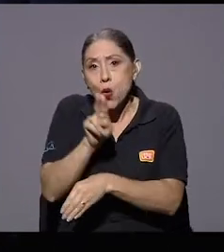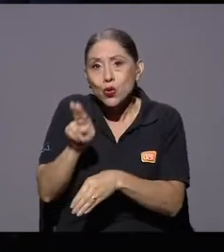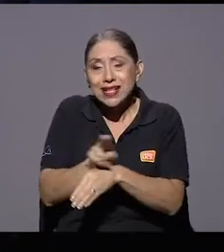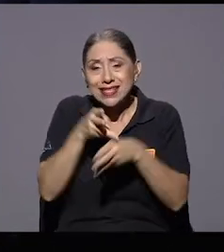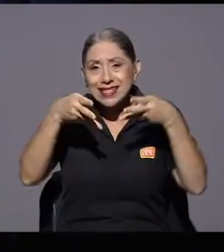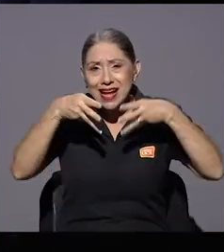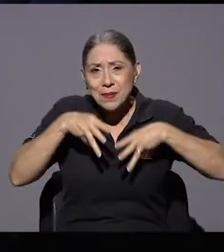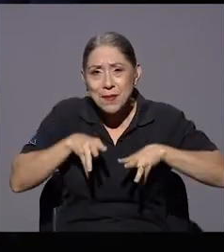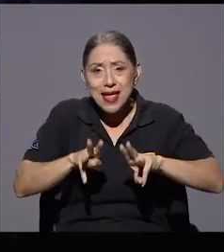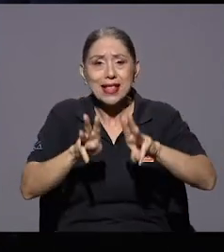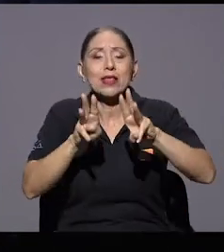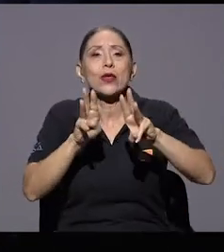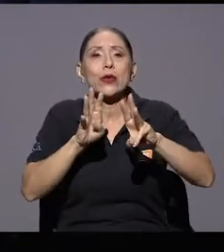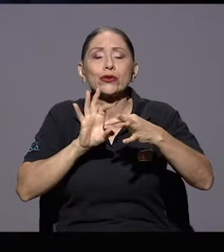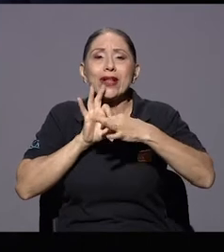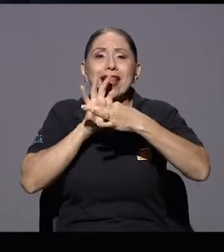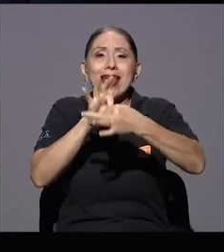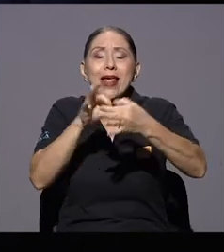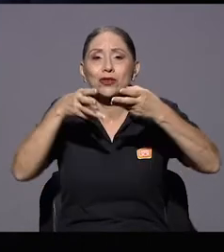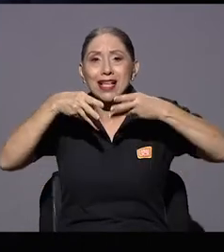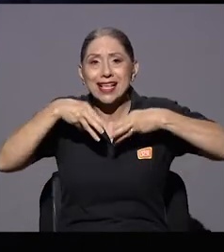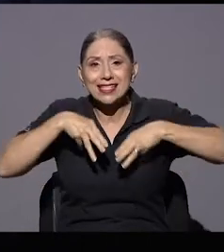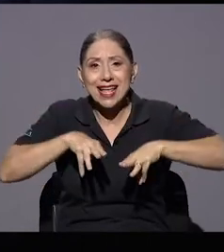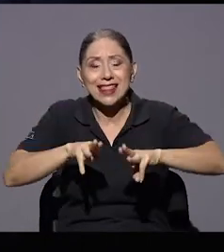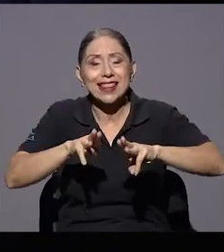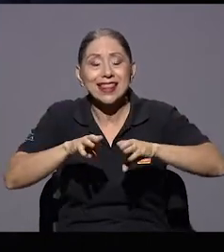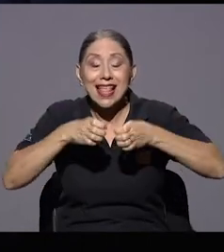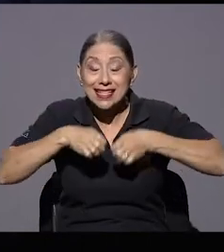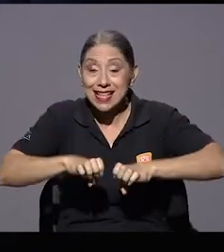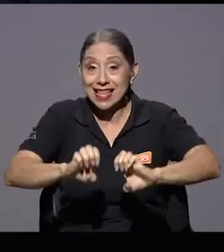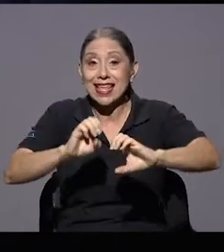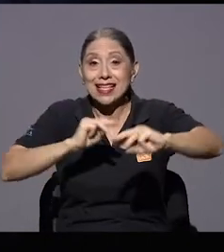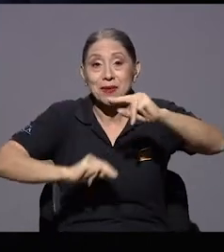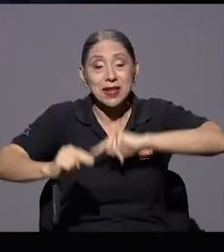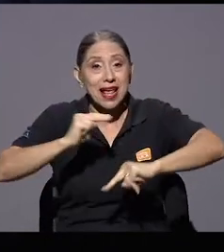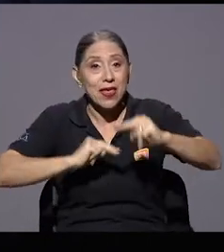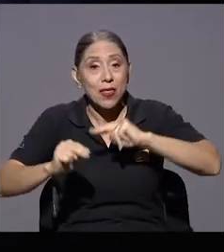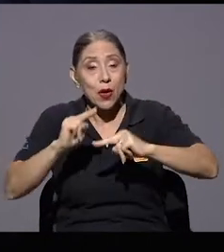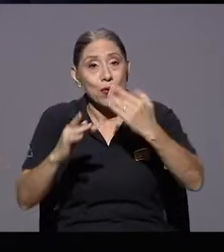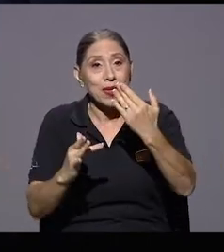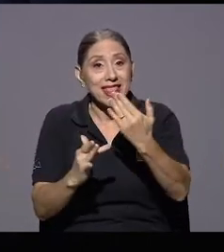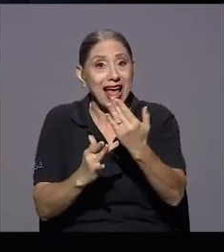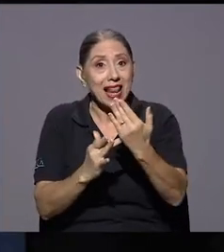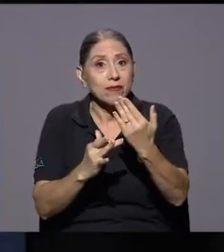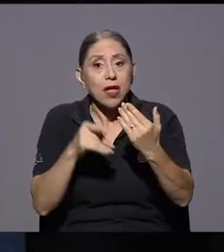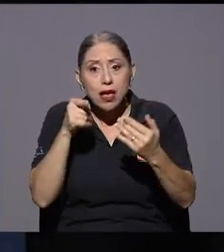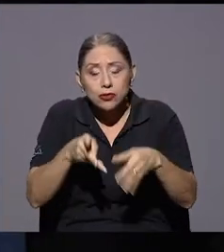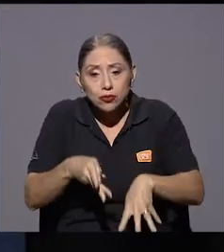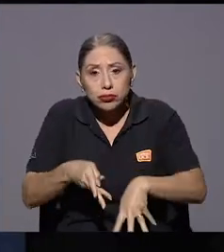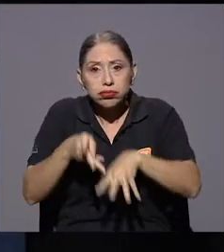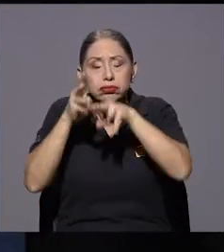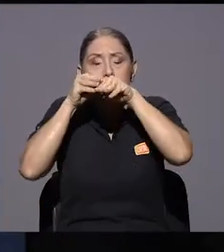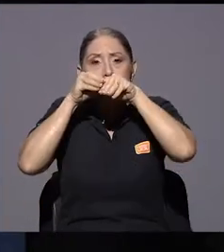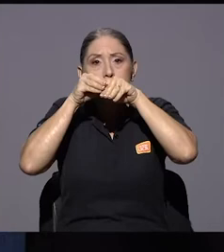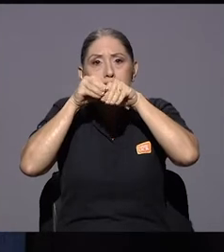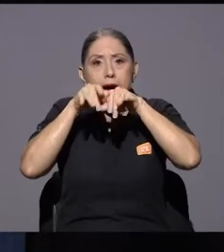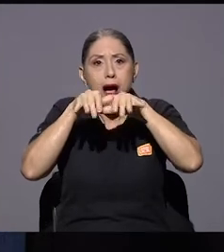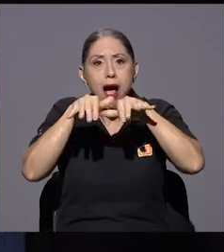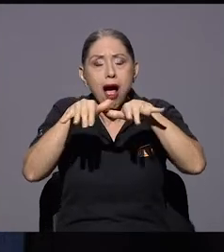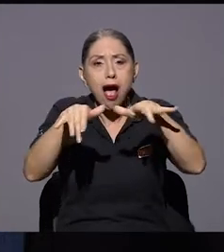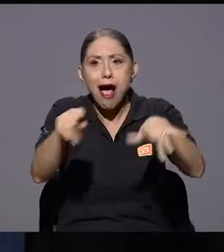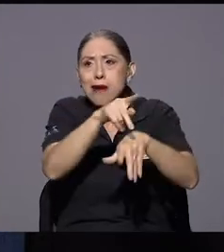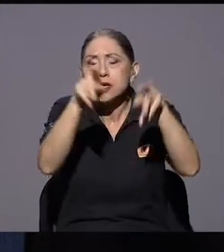métodos muy ligados a las estrategias de mercadeo digital para viralizarse y a partir de ahí